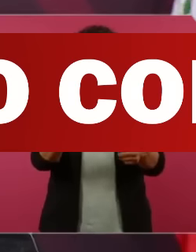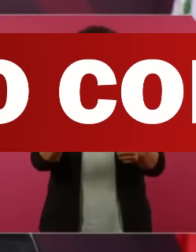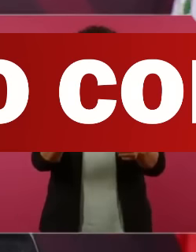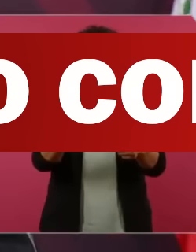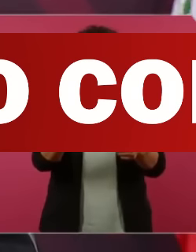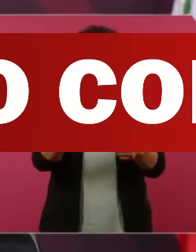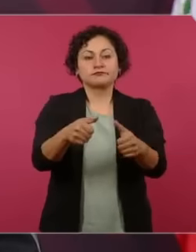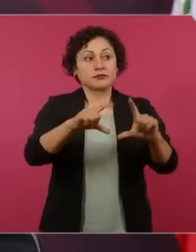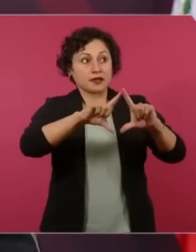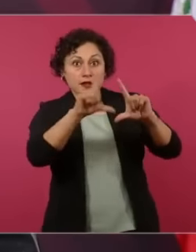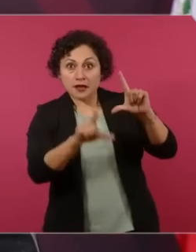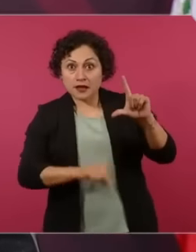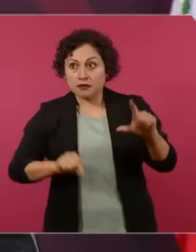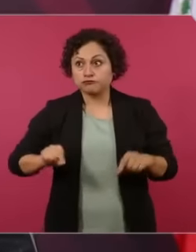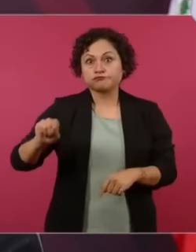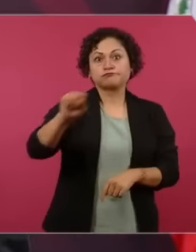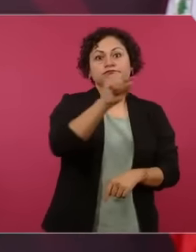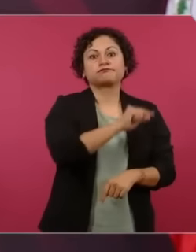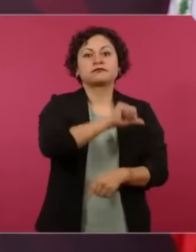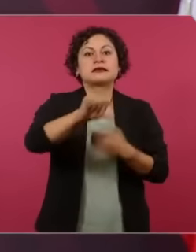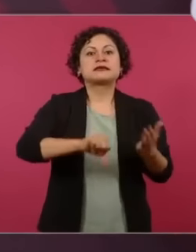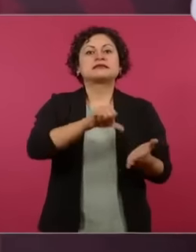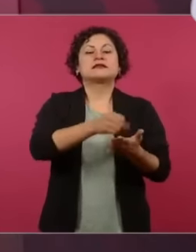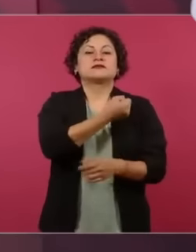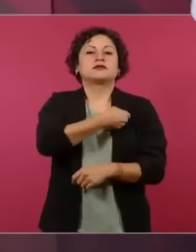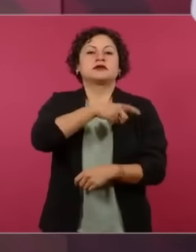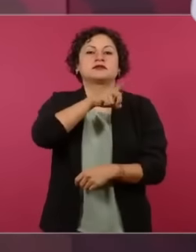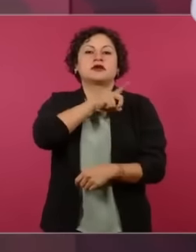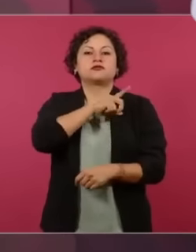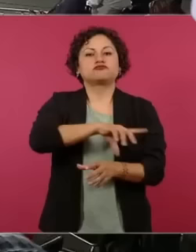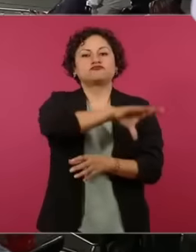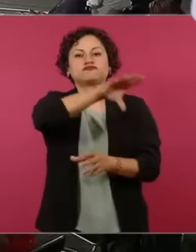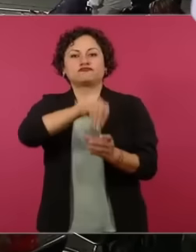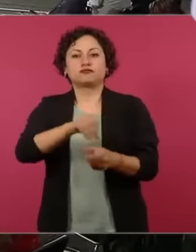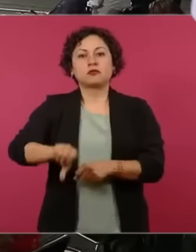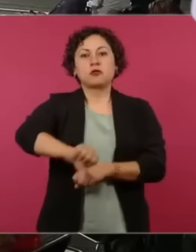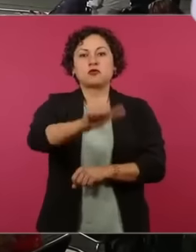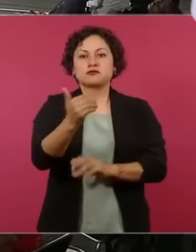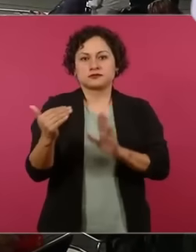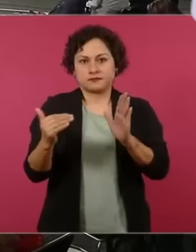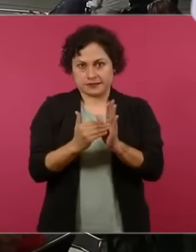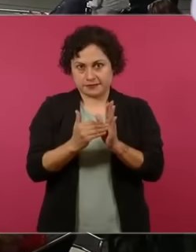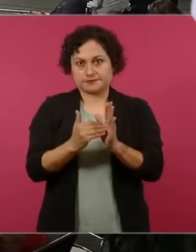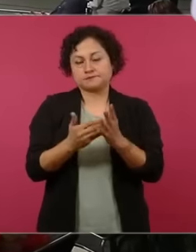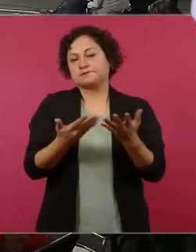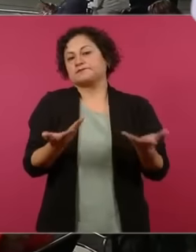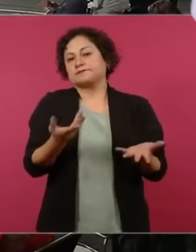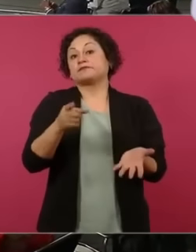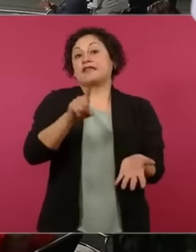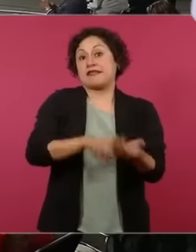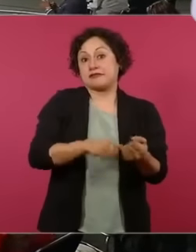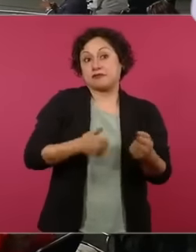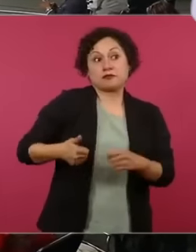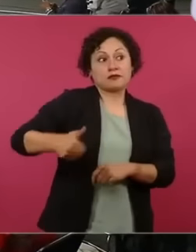méxico vamos a compartirte esta muy buena noticia ya que el presidente asegura que se adelanta el pago de la cantidad de siete mil